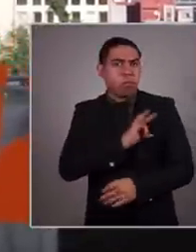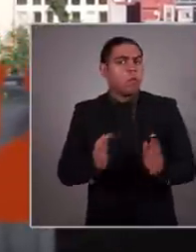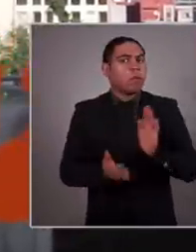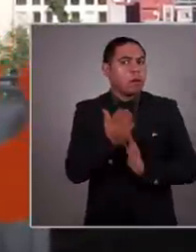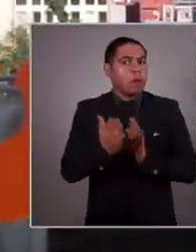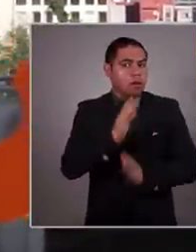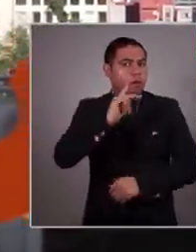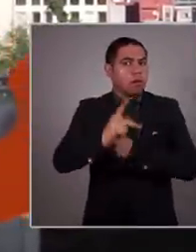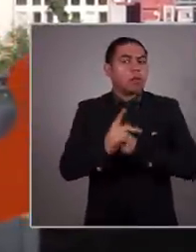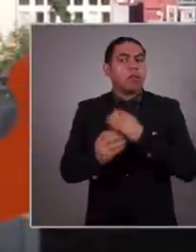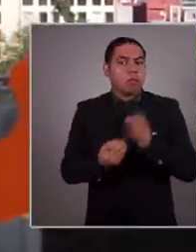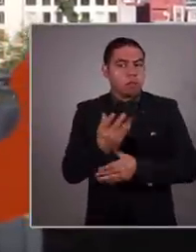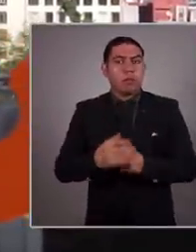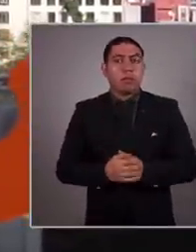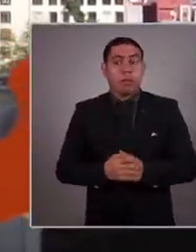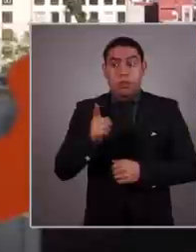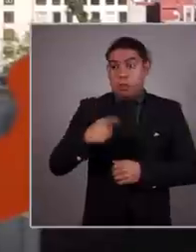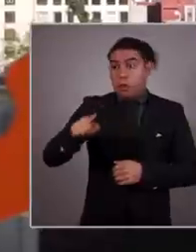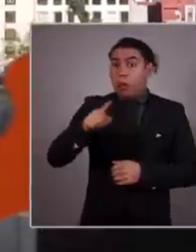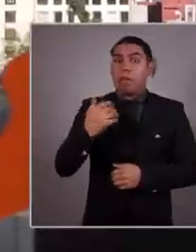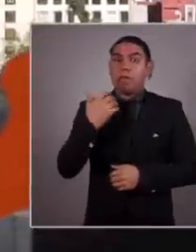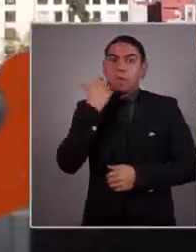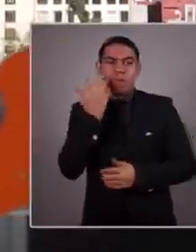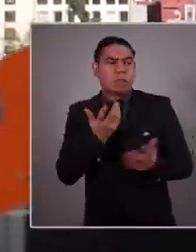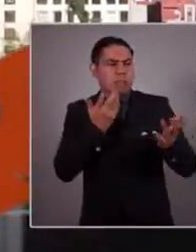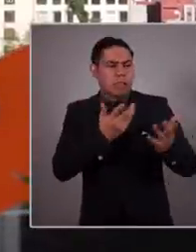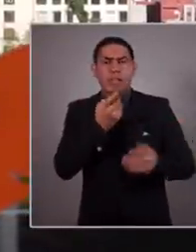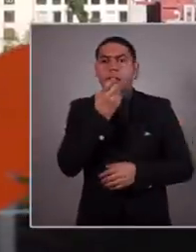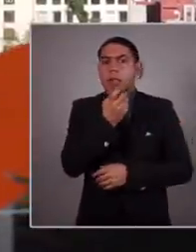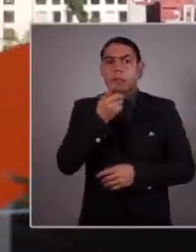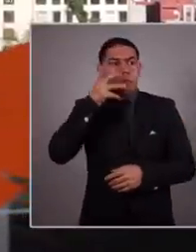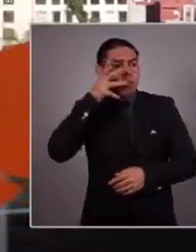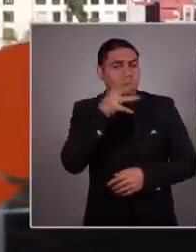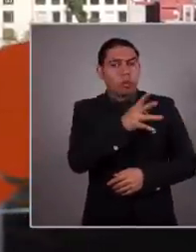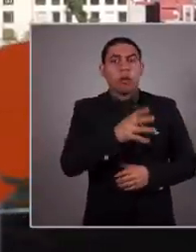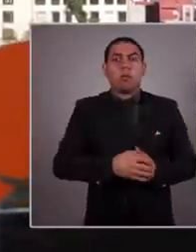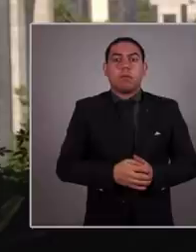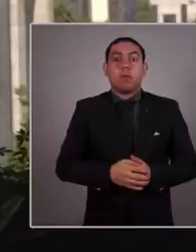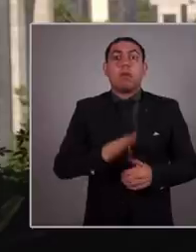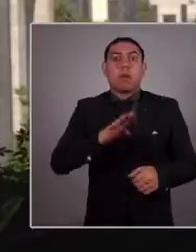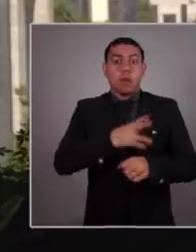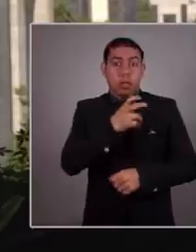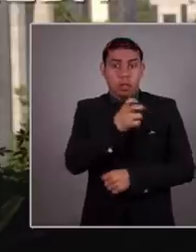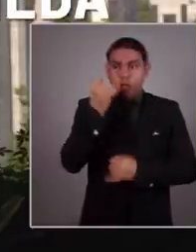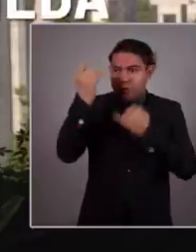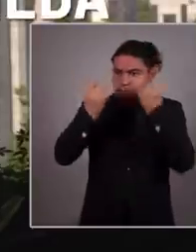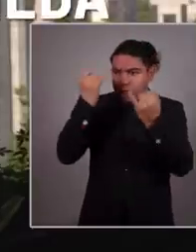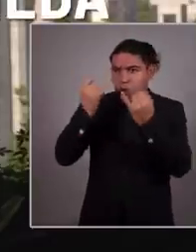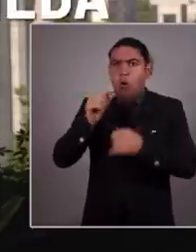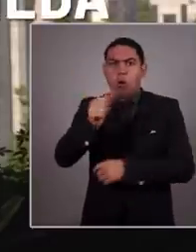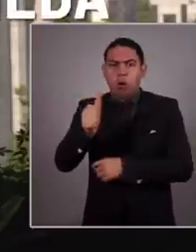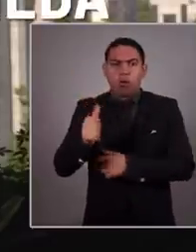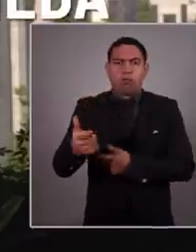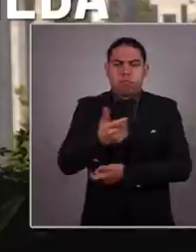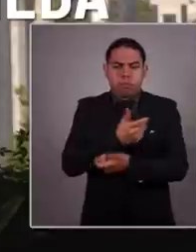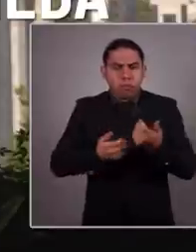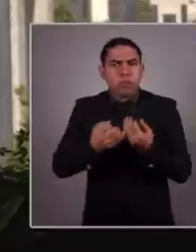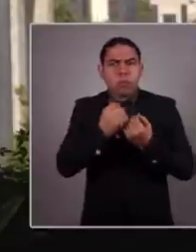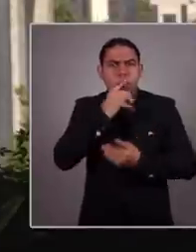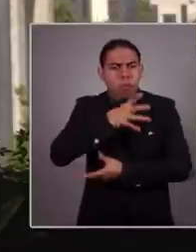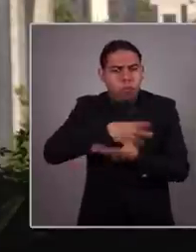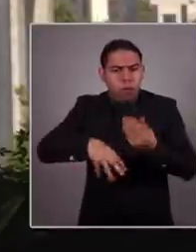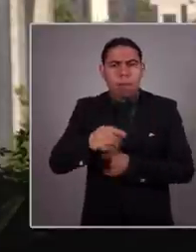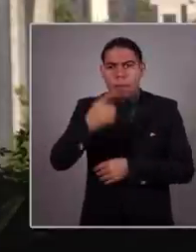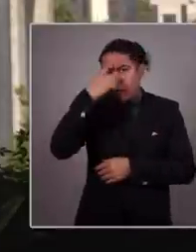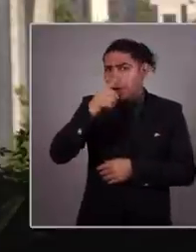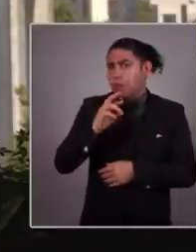construir un país distinto. Con todas las que tengan la convicción que México merece ver hacia el futuro. Con todas las que quieran imaginar, cooperar y